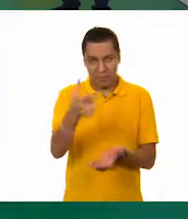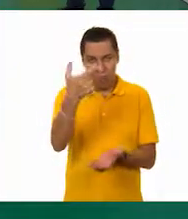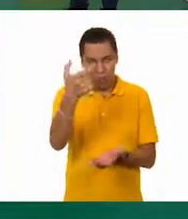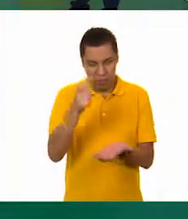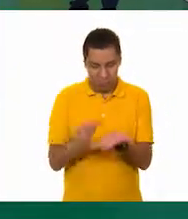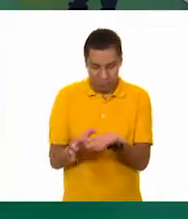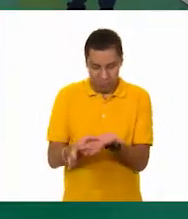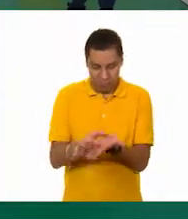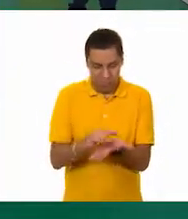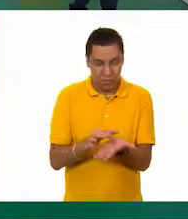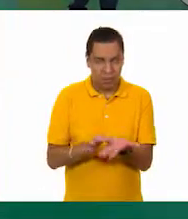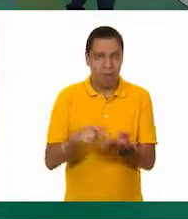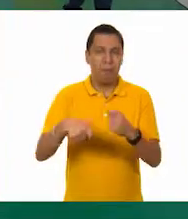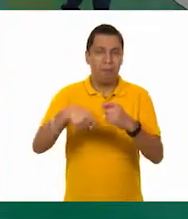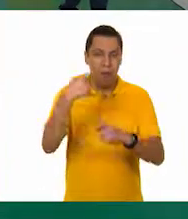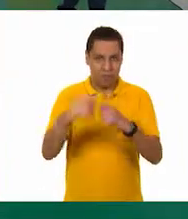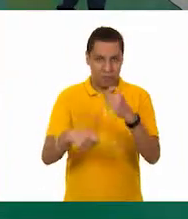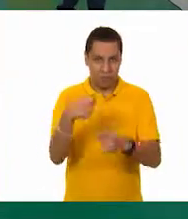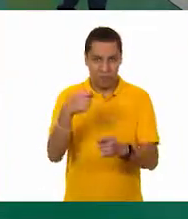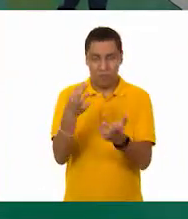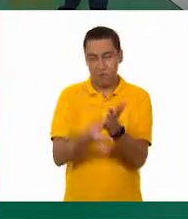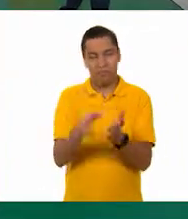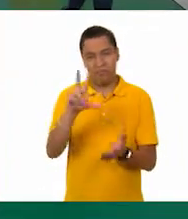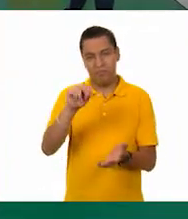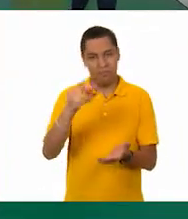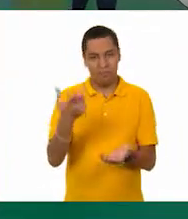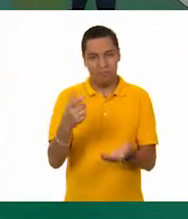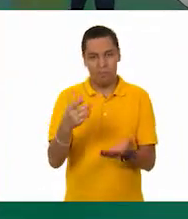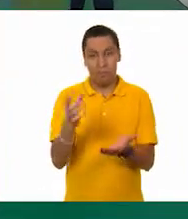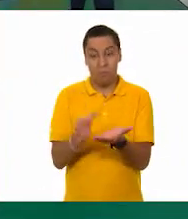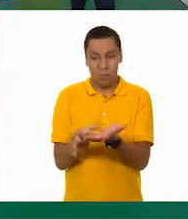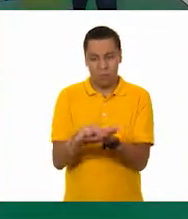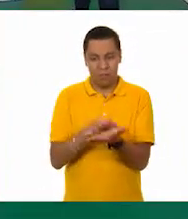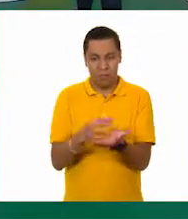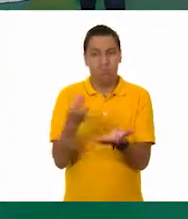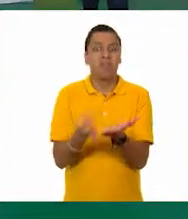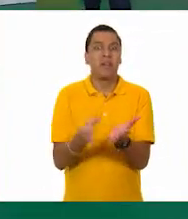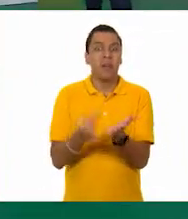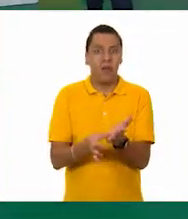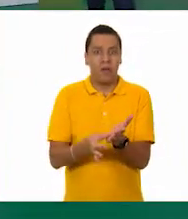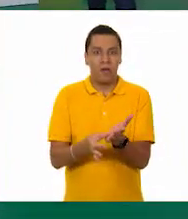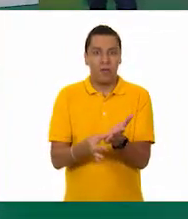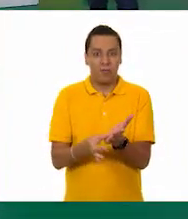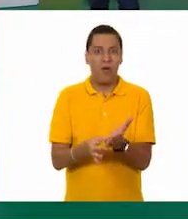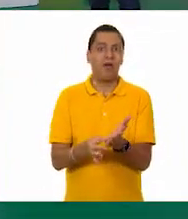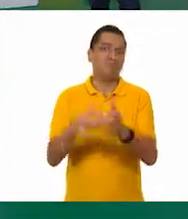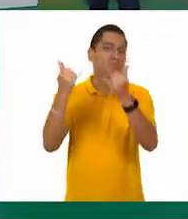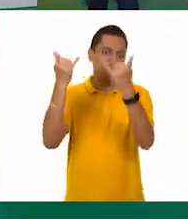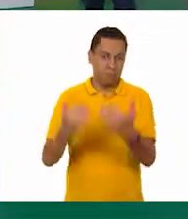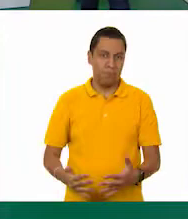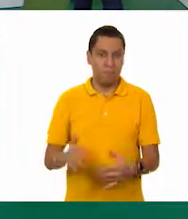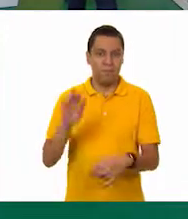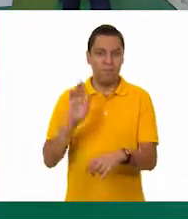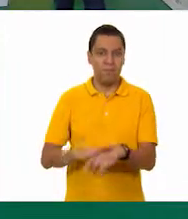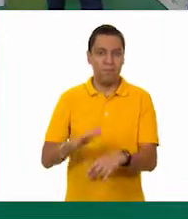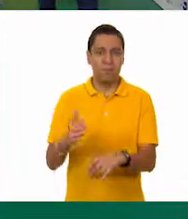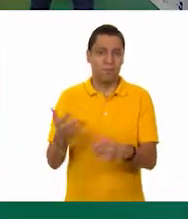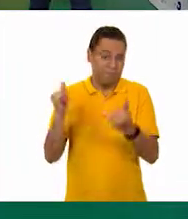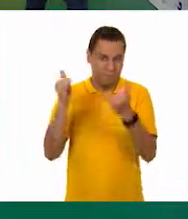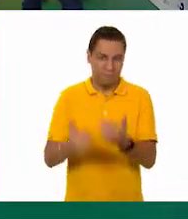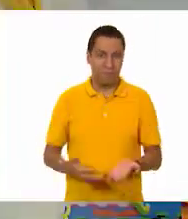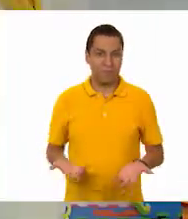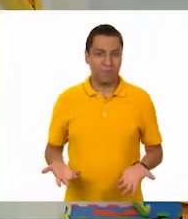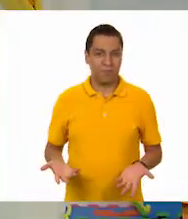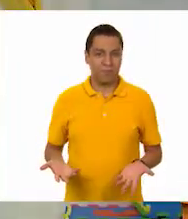tenemos son de plástico. Así es. Hubiéramos tenido monedas de aluminio, metal, con las monedas que utilizamos comúnmente para ir a la tienda,